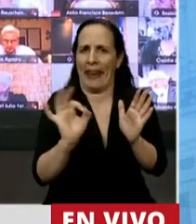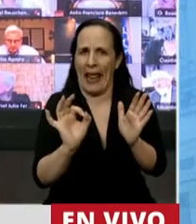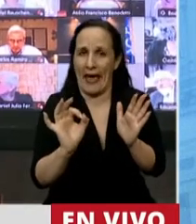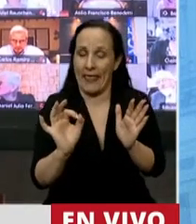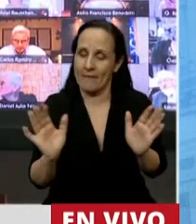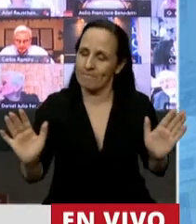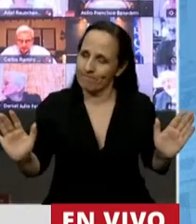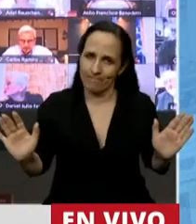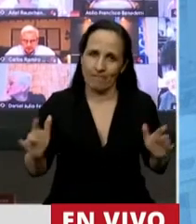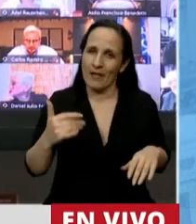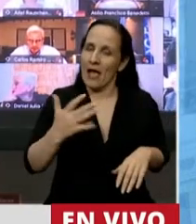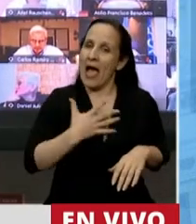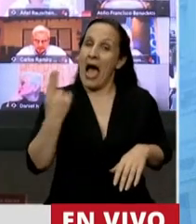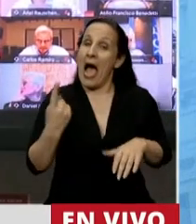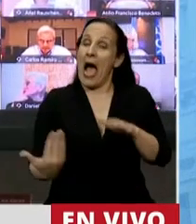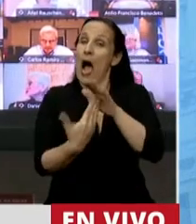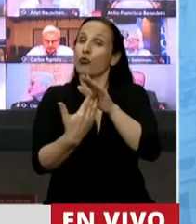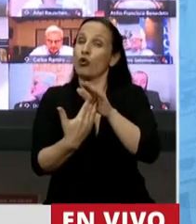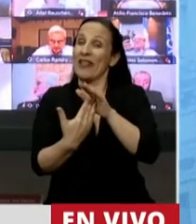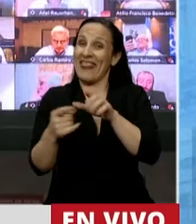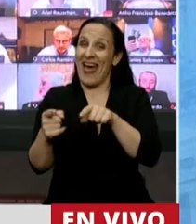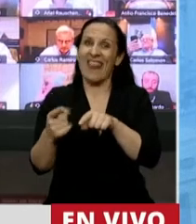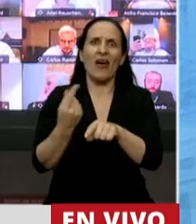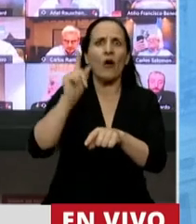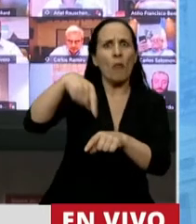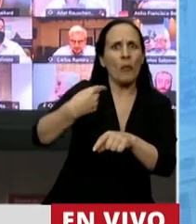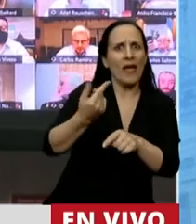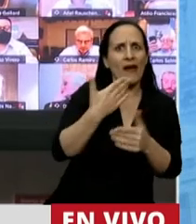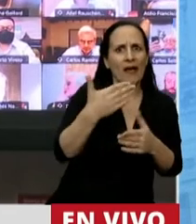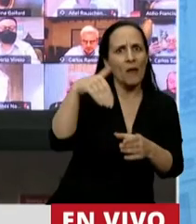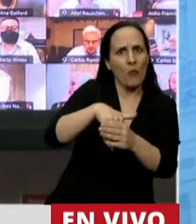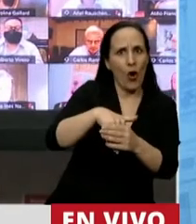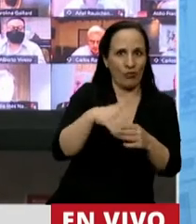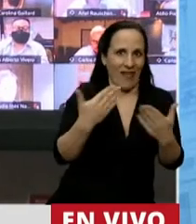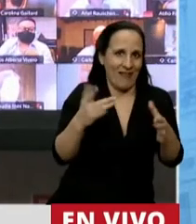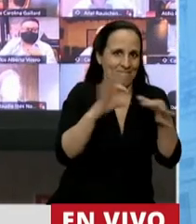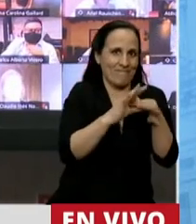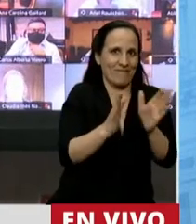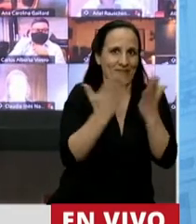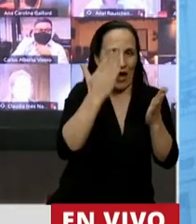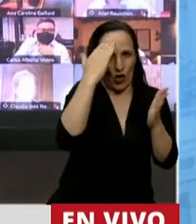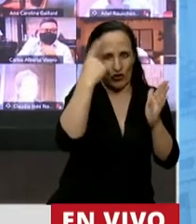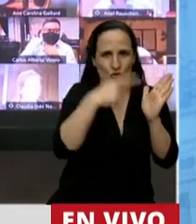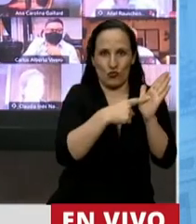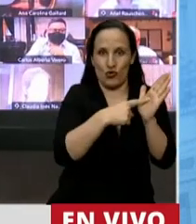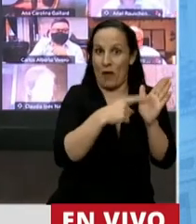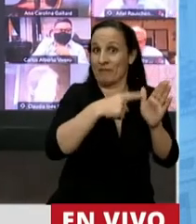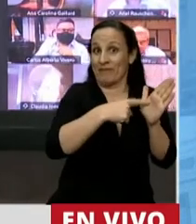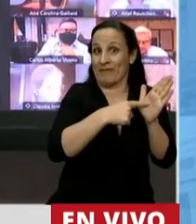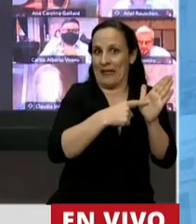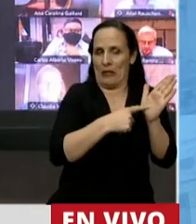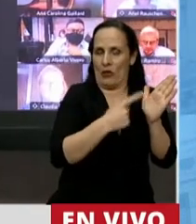que el límite que tiene una autoridad elegida constitucionalmente es nada más y nada menos que nuestra constitución.